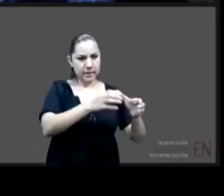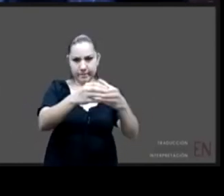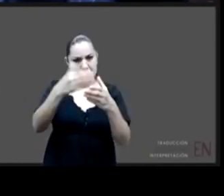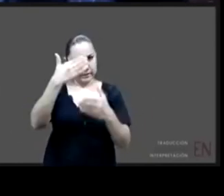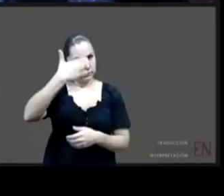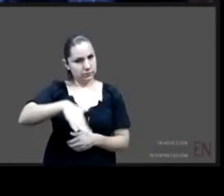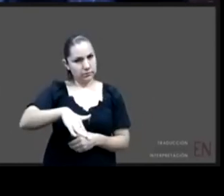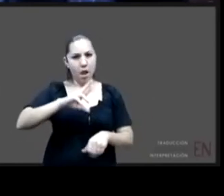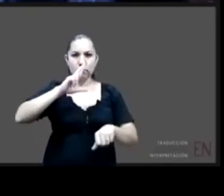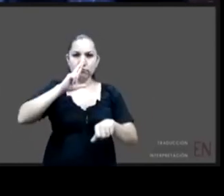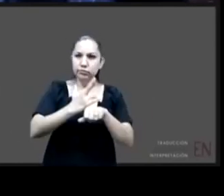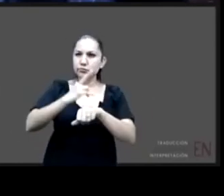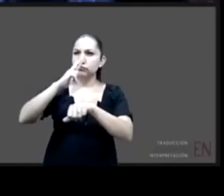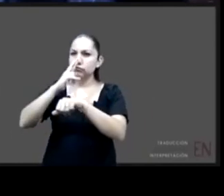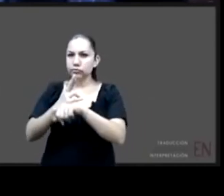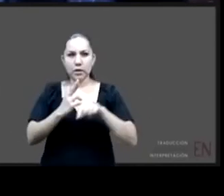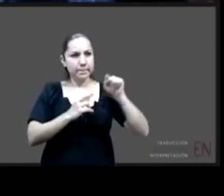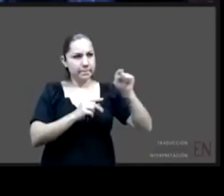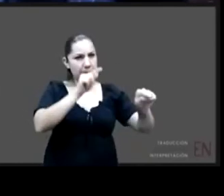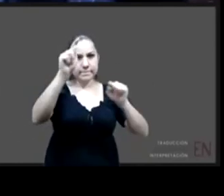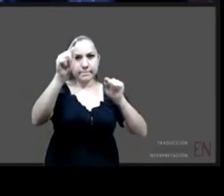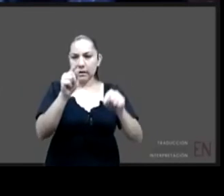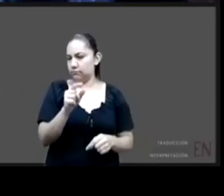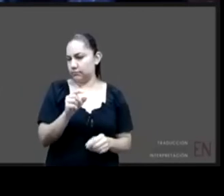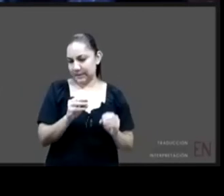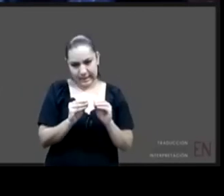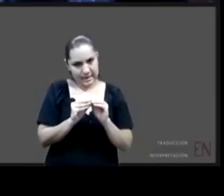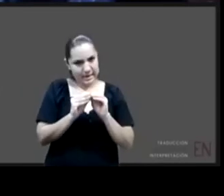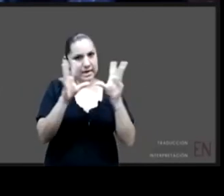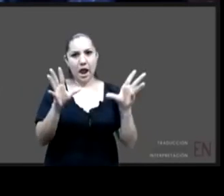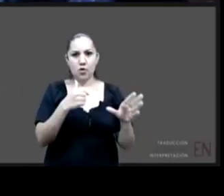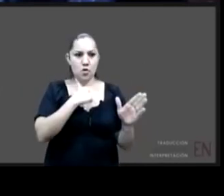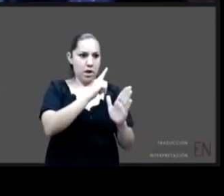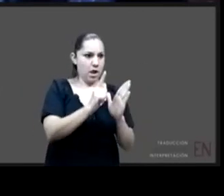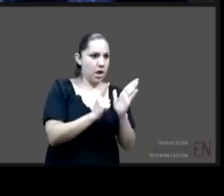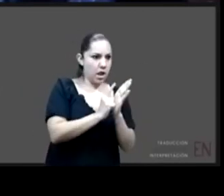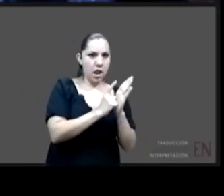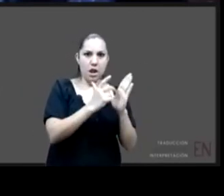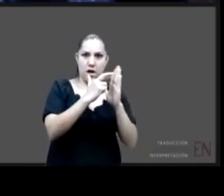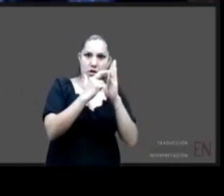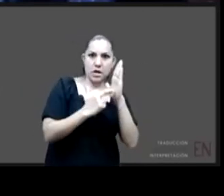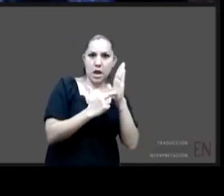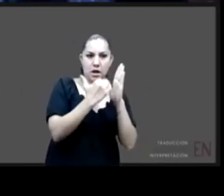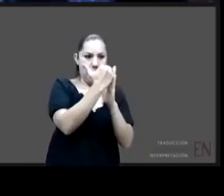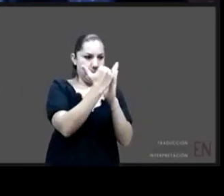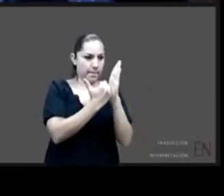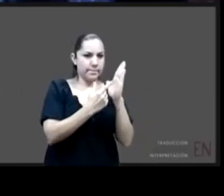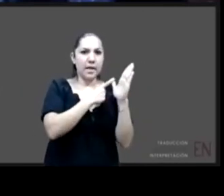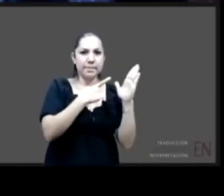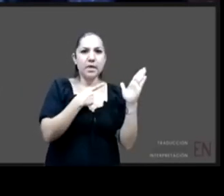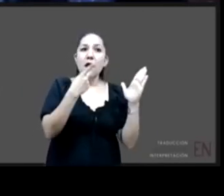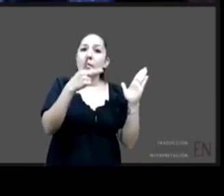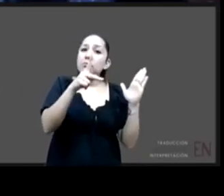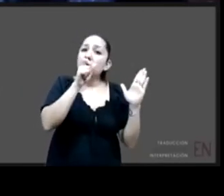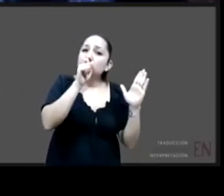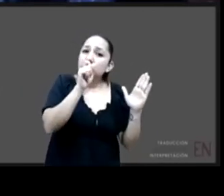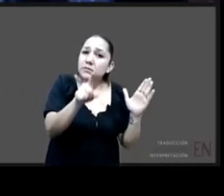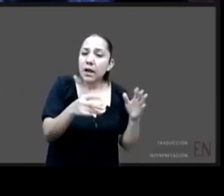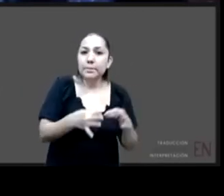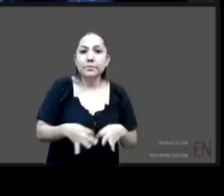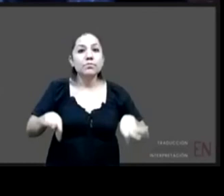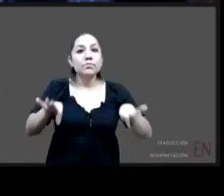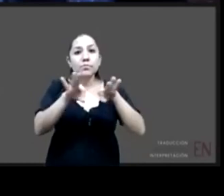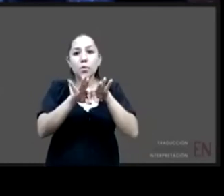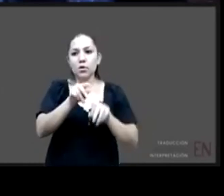otra profundidad emocional no sé si te contesto Ricardo pero creo que habría muchas posibilidades de entrar en